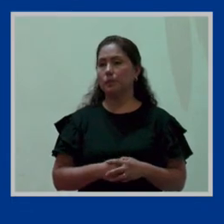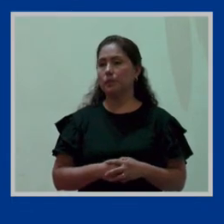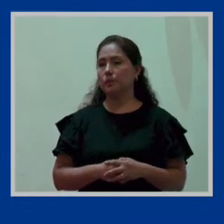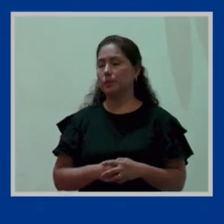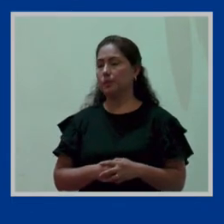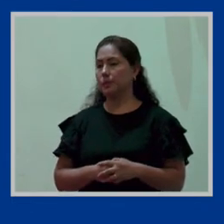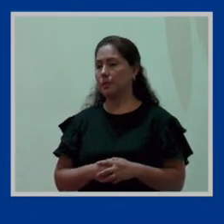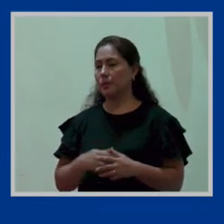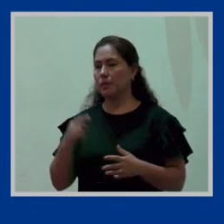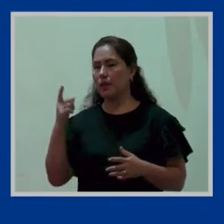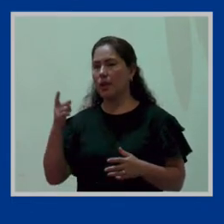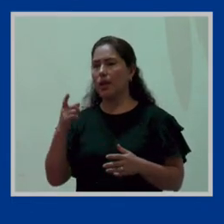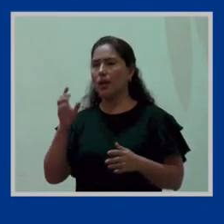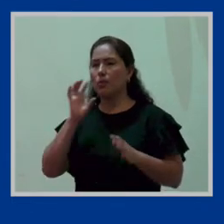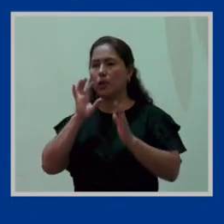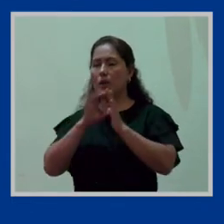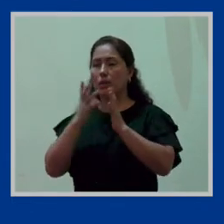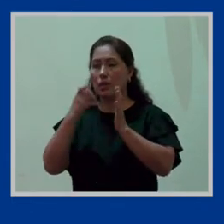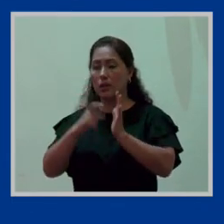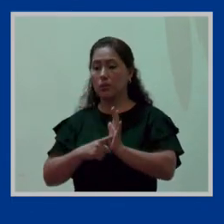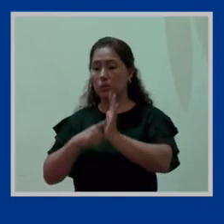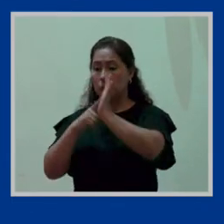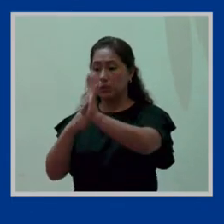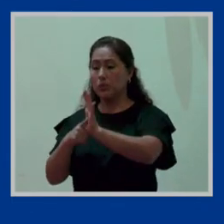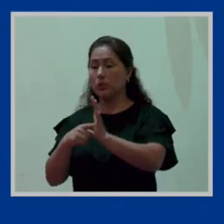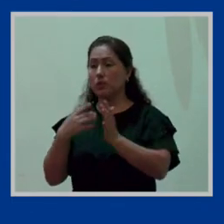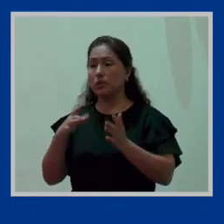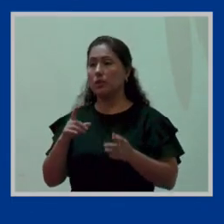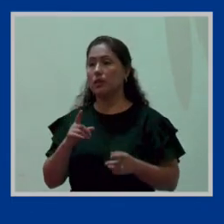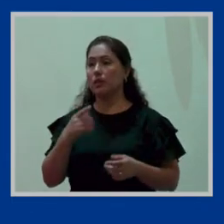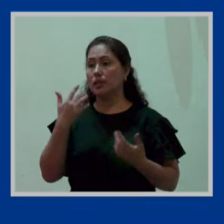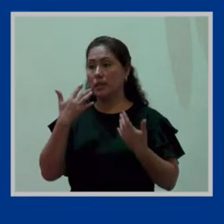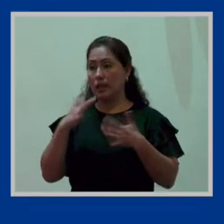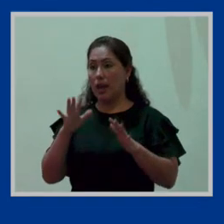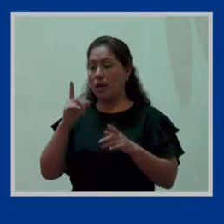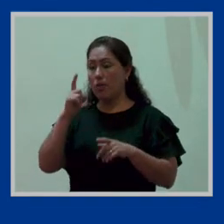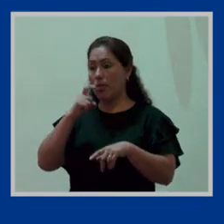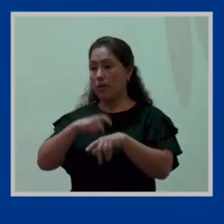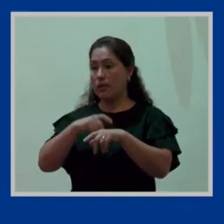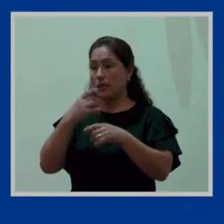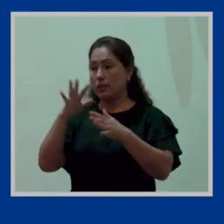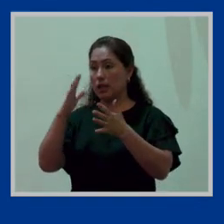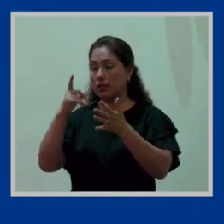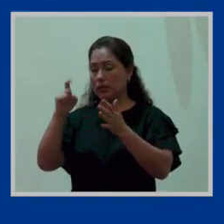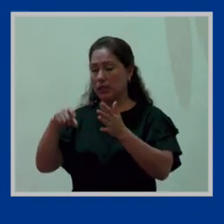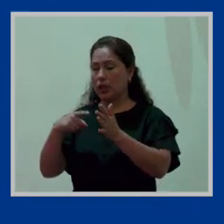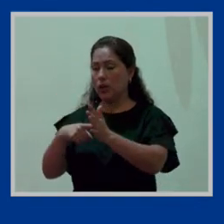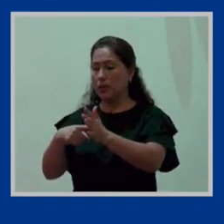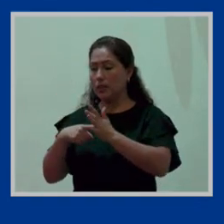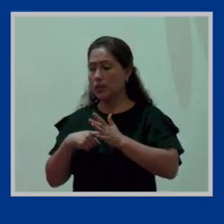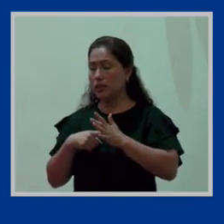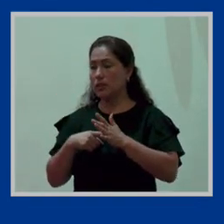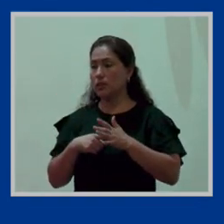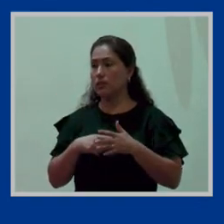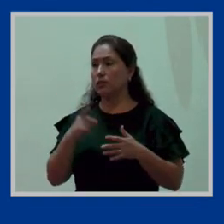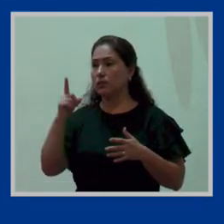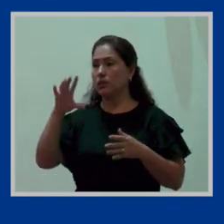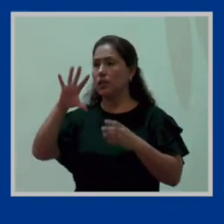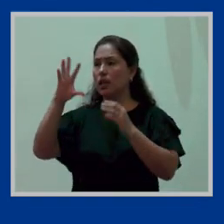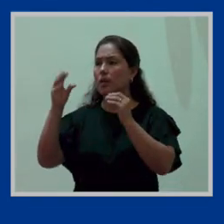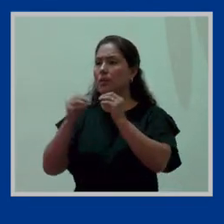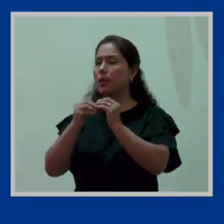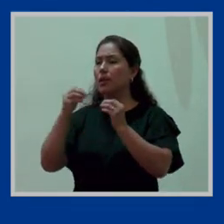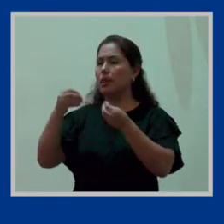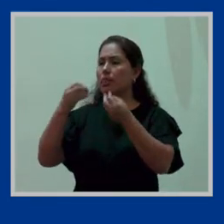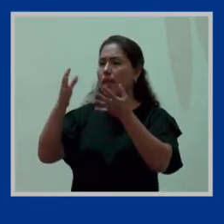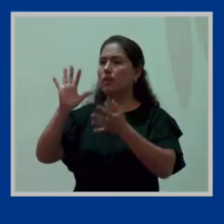la evidencia se da hasta en tres niveles primero una vez que usted tiene la obligación de implementar el lactario en